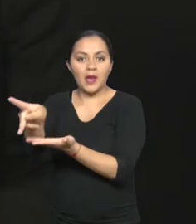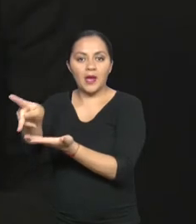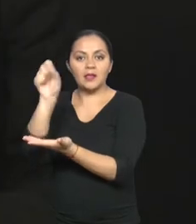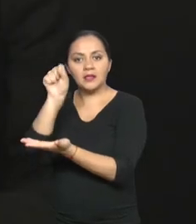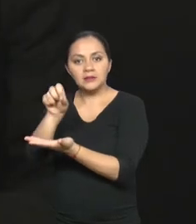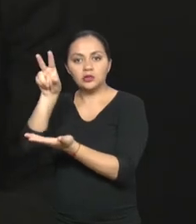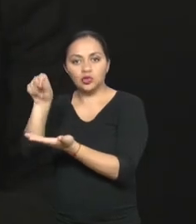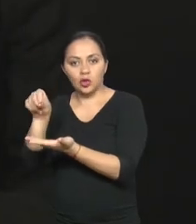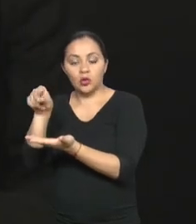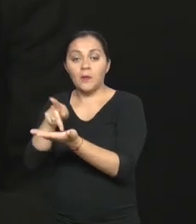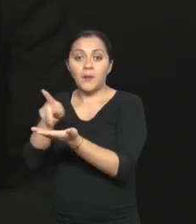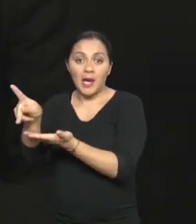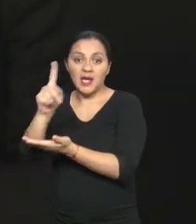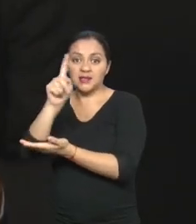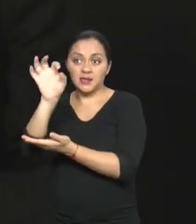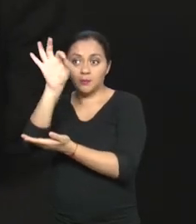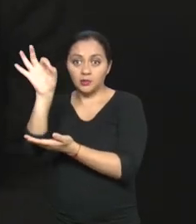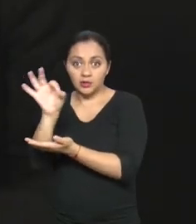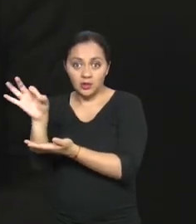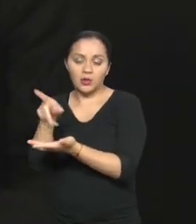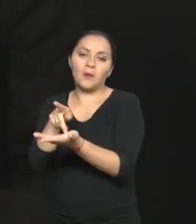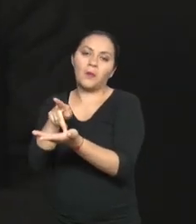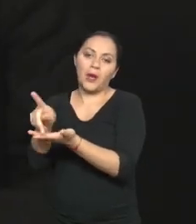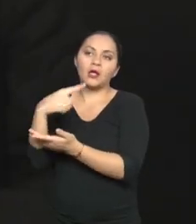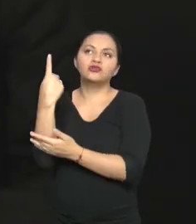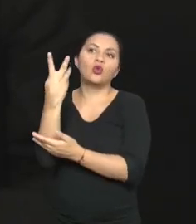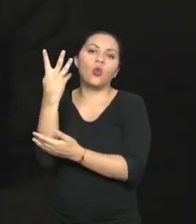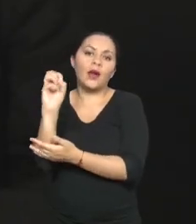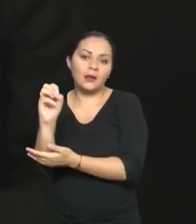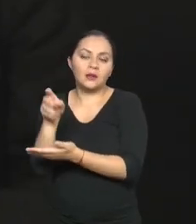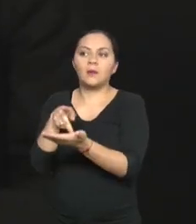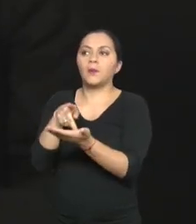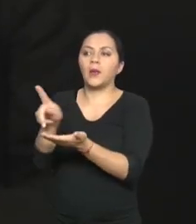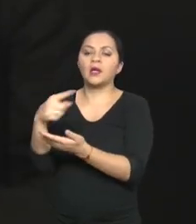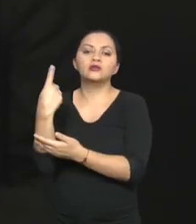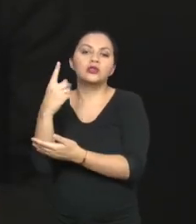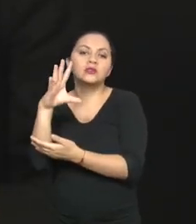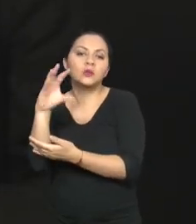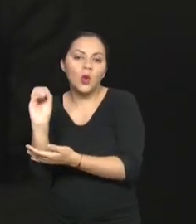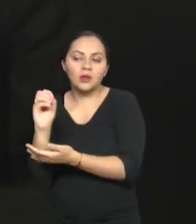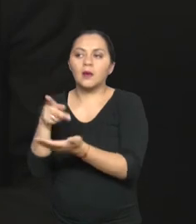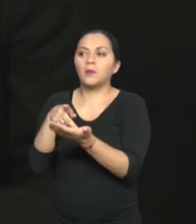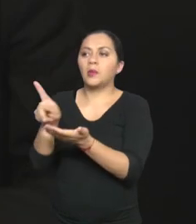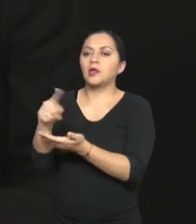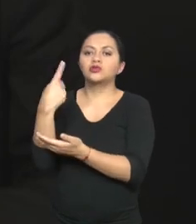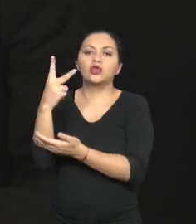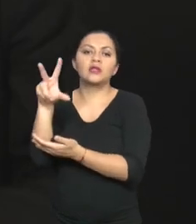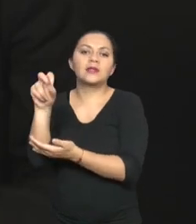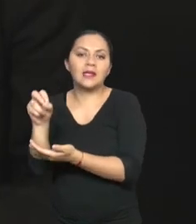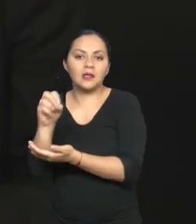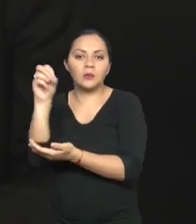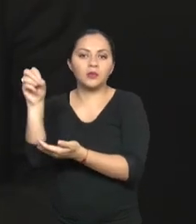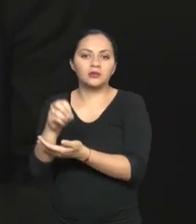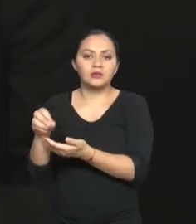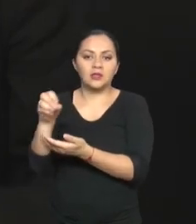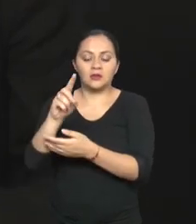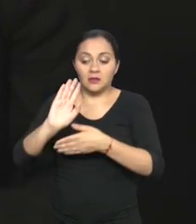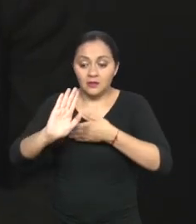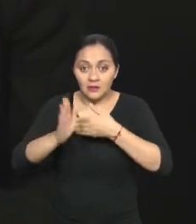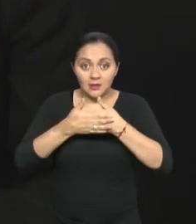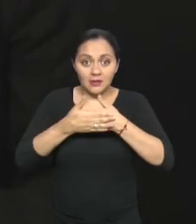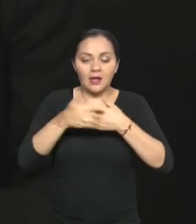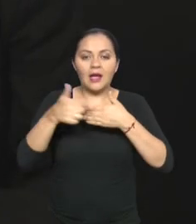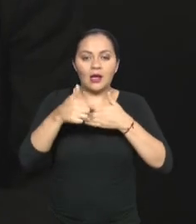Entonces, bueno, eso es de conocimiento ya de los agentes aduaneros, pero básicamente tenemos cuatro códigos desde el 741